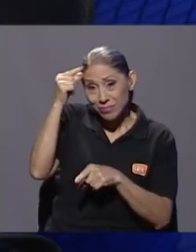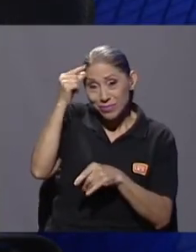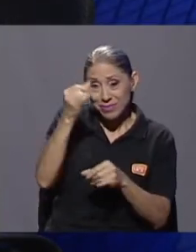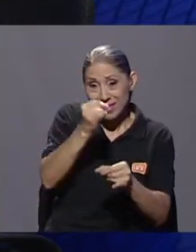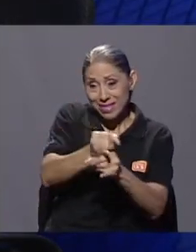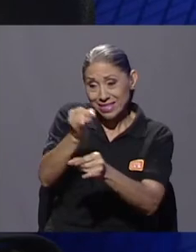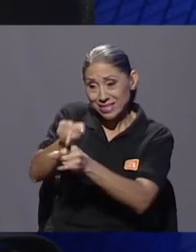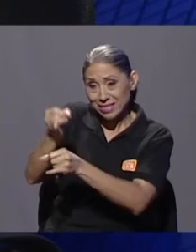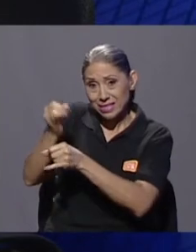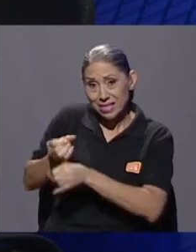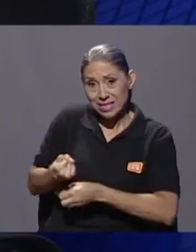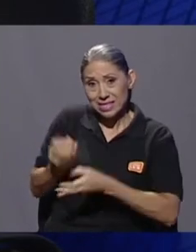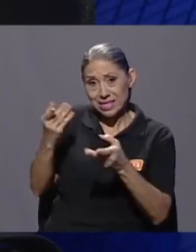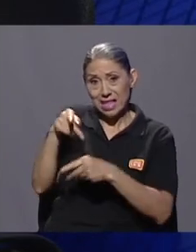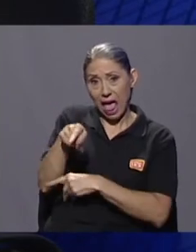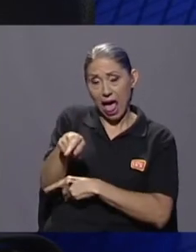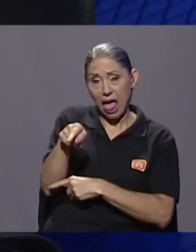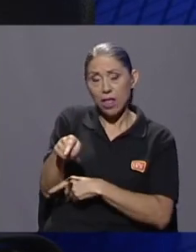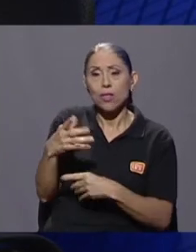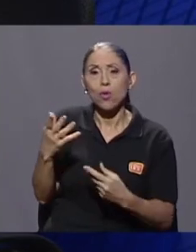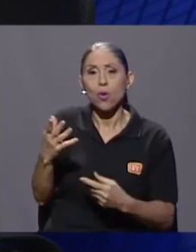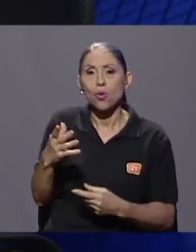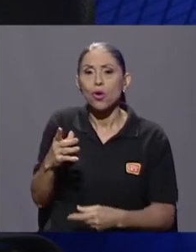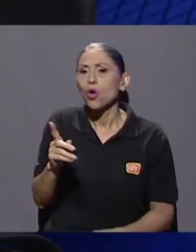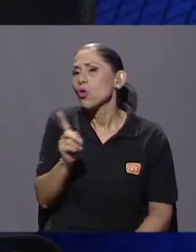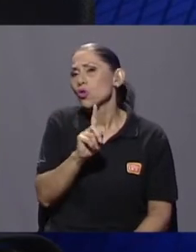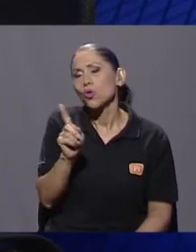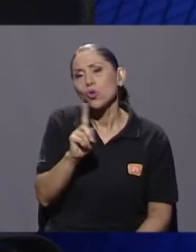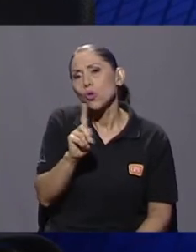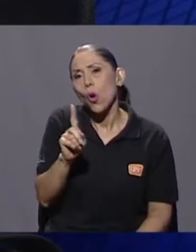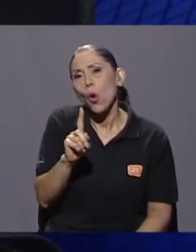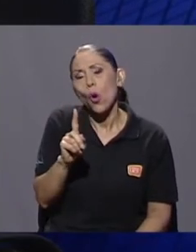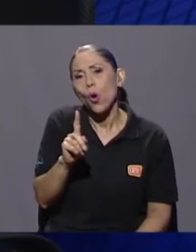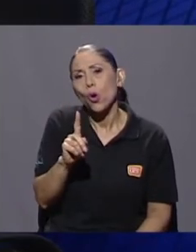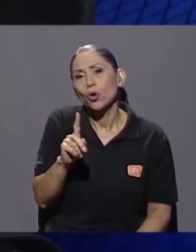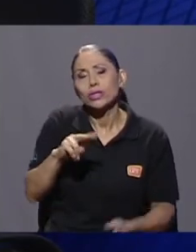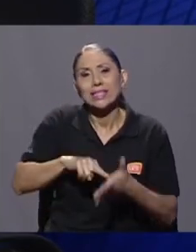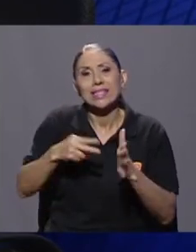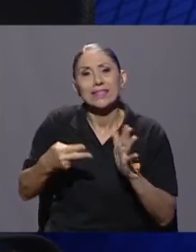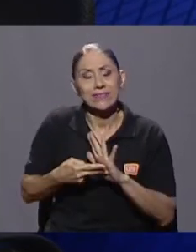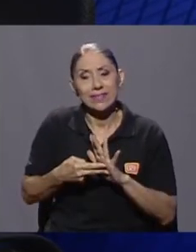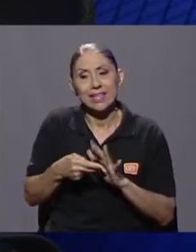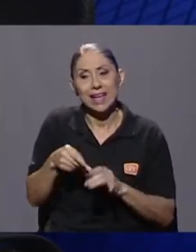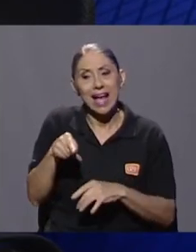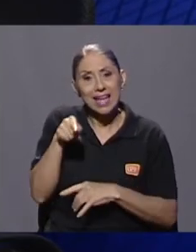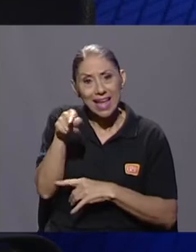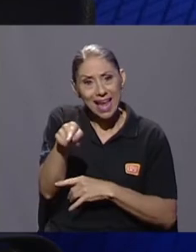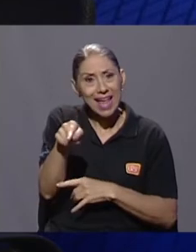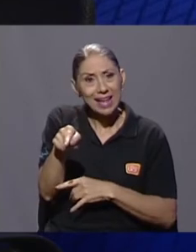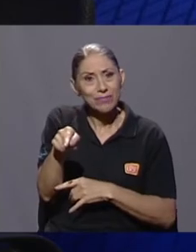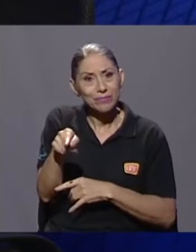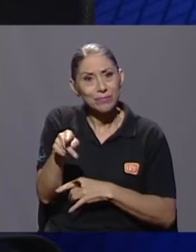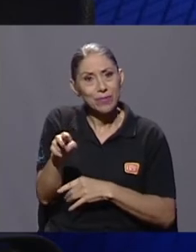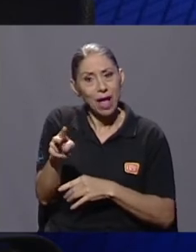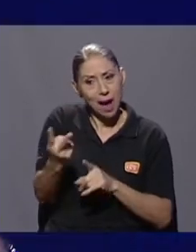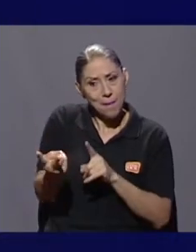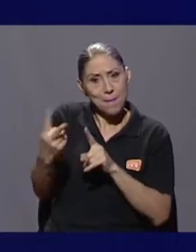instituciones, no necesariamente practica la interconexión.